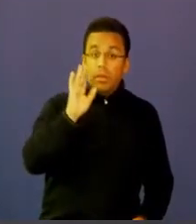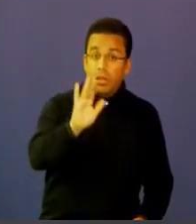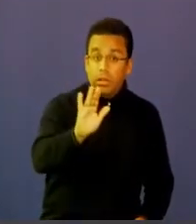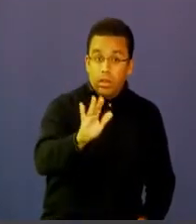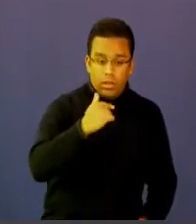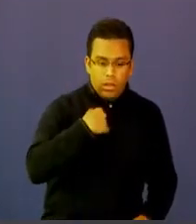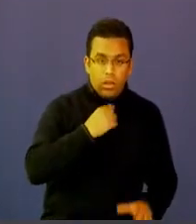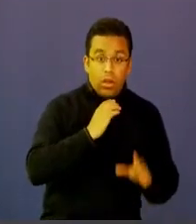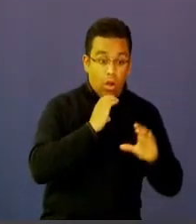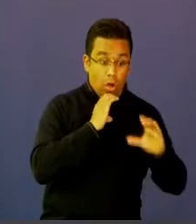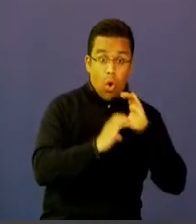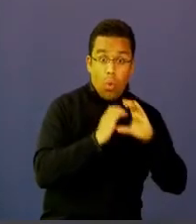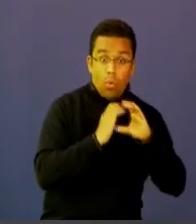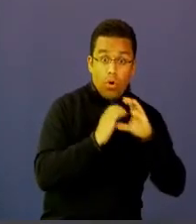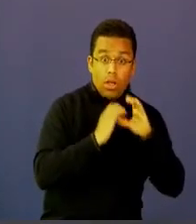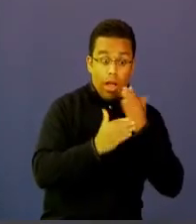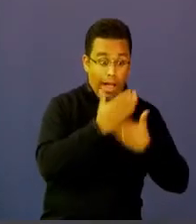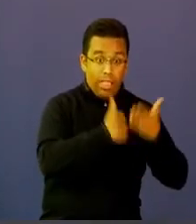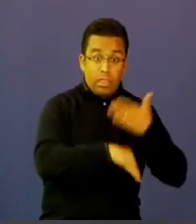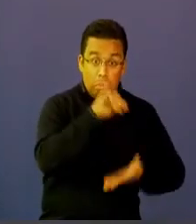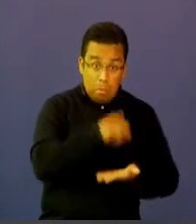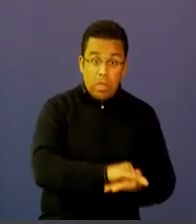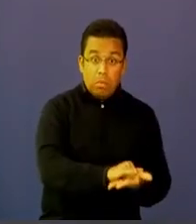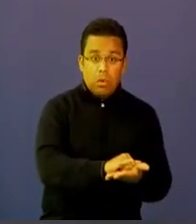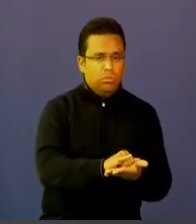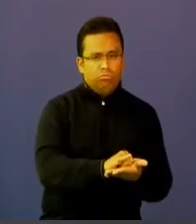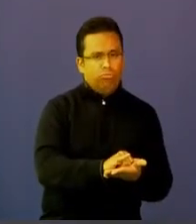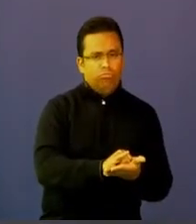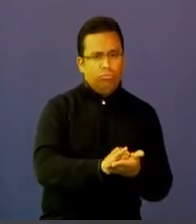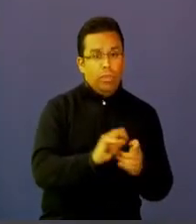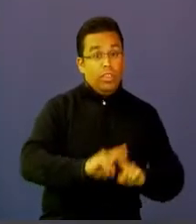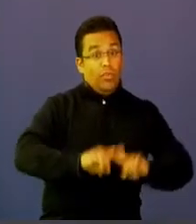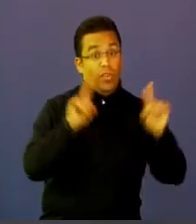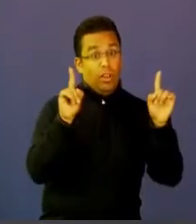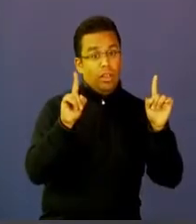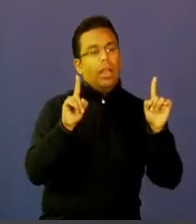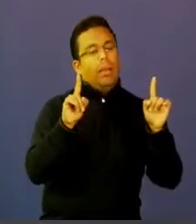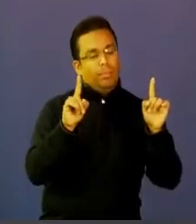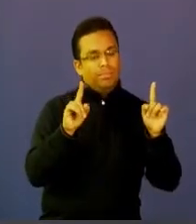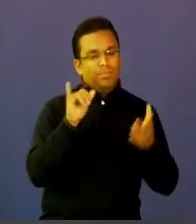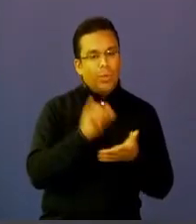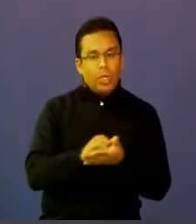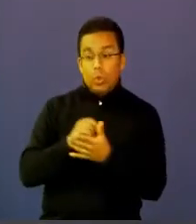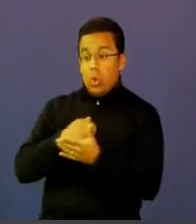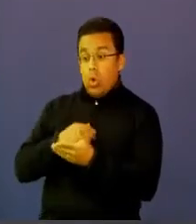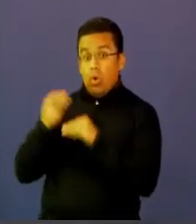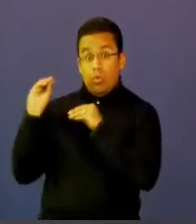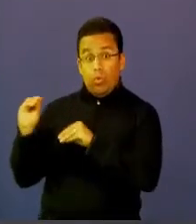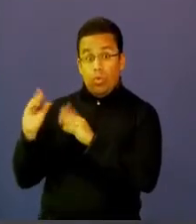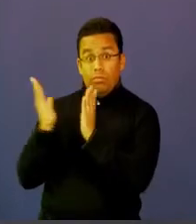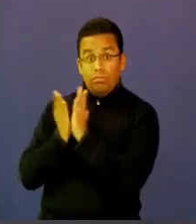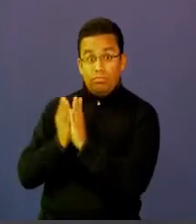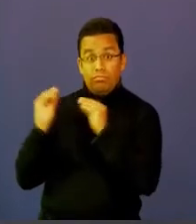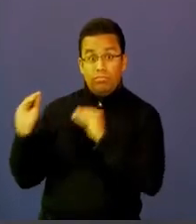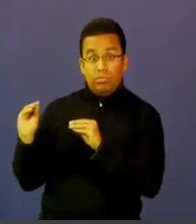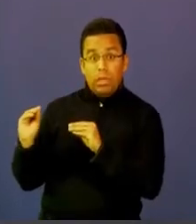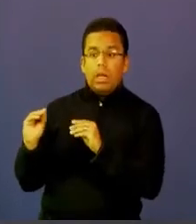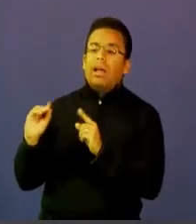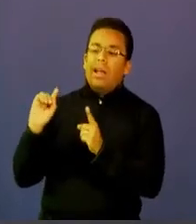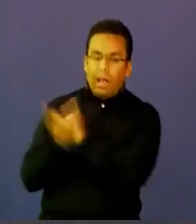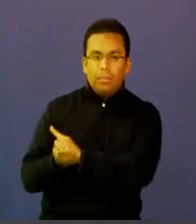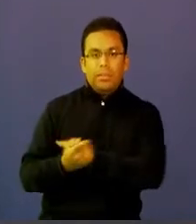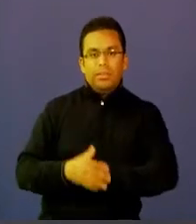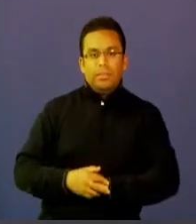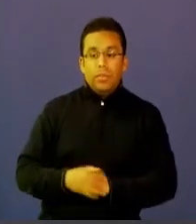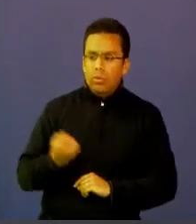ha cambiado, por lo tanto, la forma de educarnos tiene que cambiar. Hemos tenido transformaciones, innovaciones poco a poco,